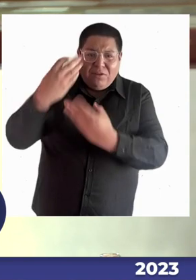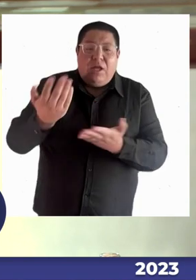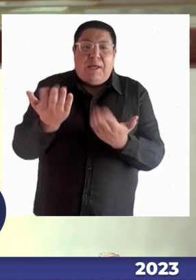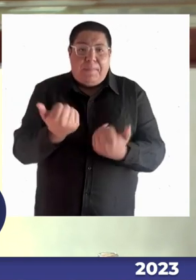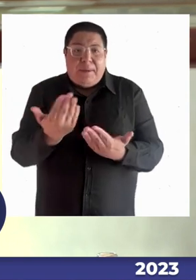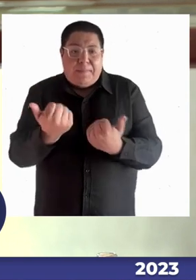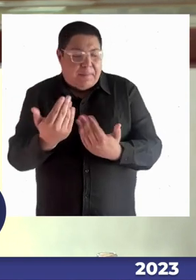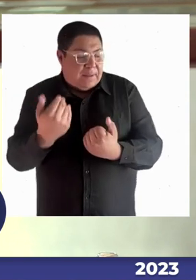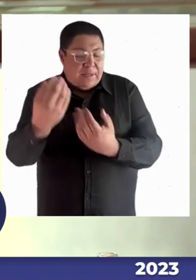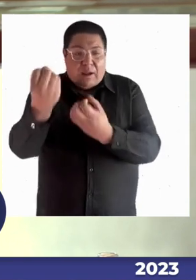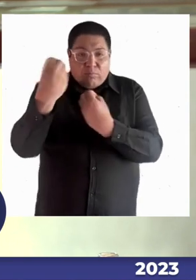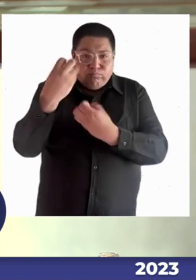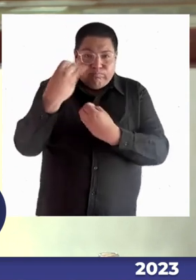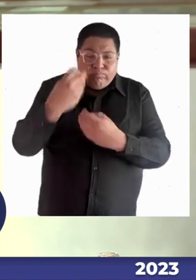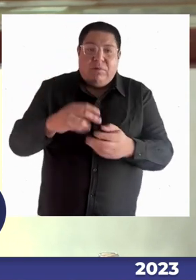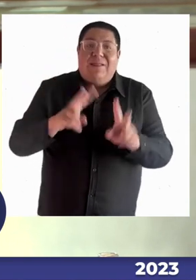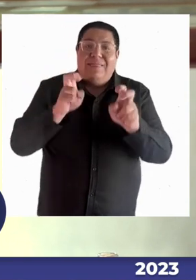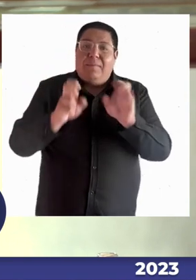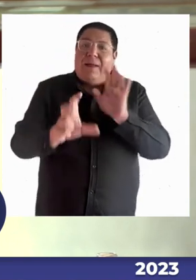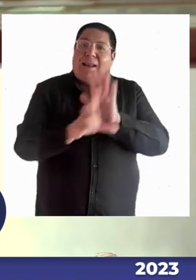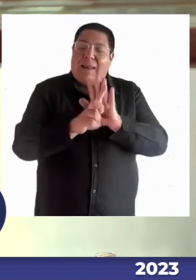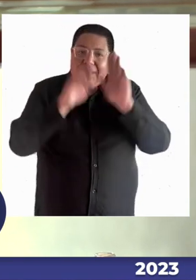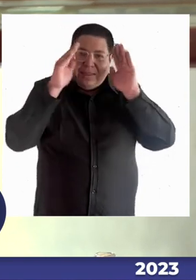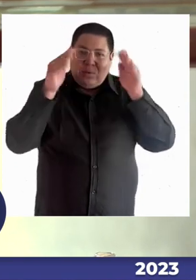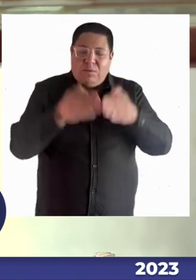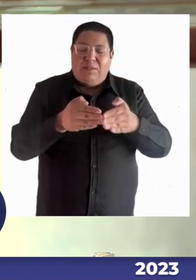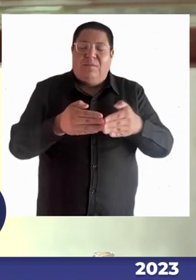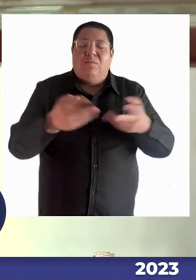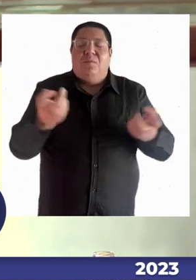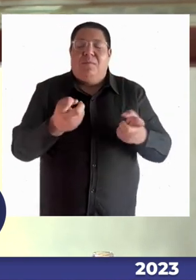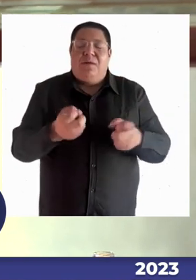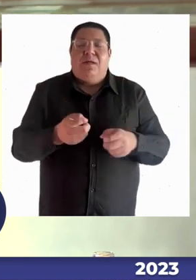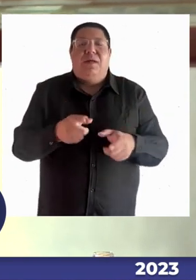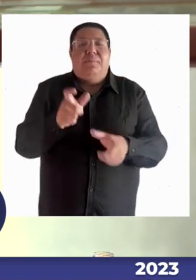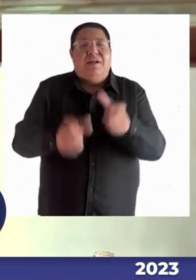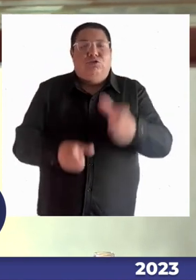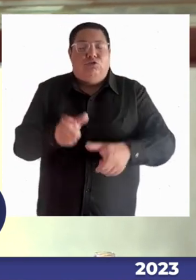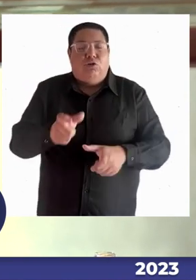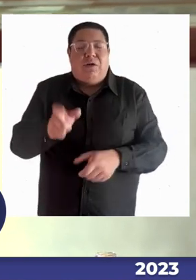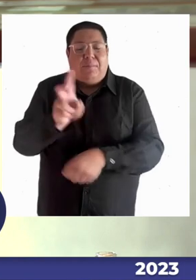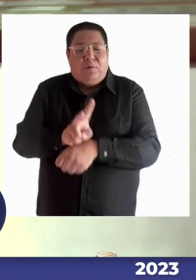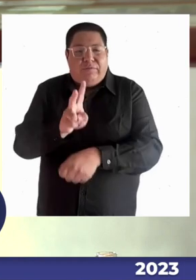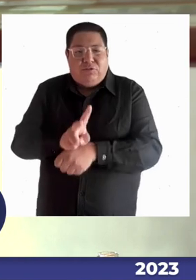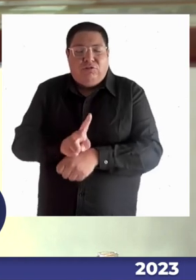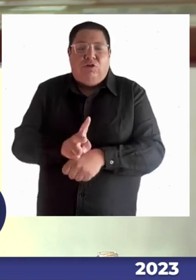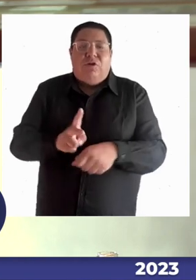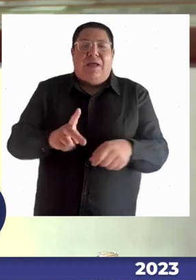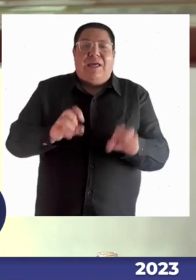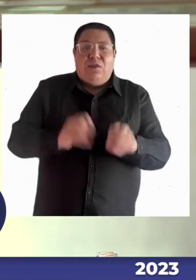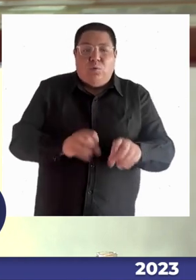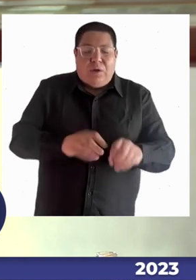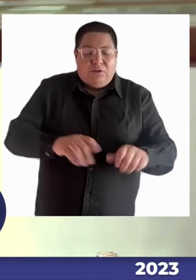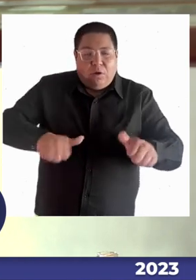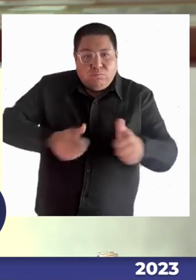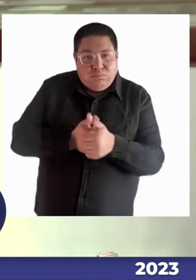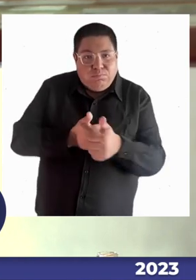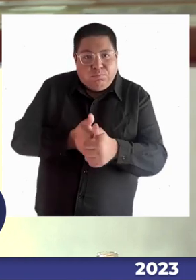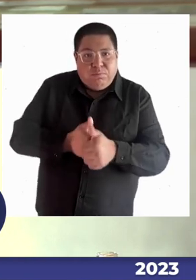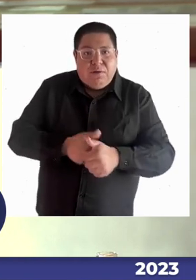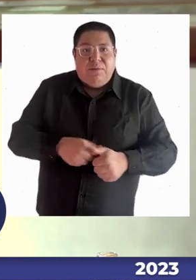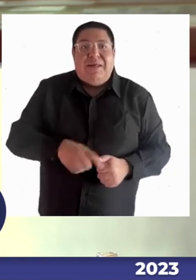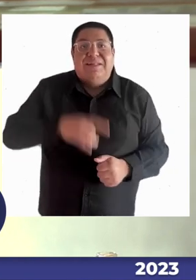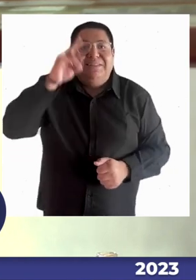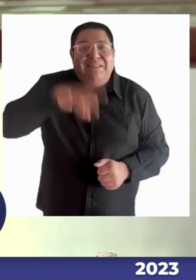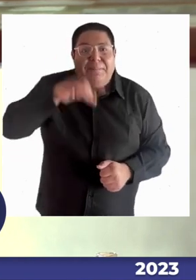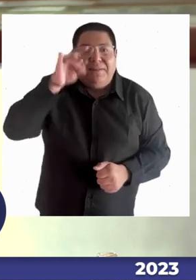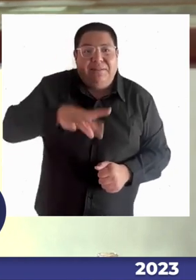hay un niño o niña que puede estar con autismo no diagnosticado. Y eso obviamente también a ellos los libera de una carga que es